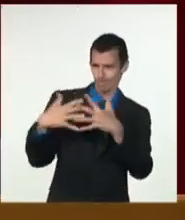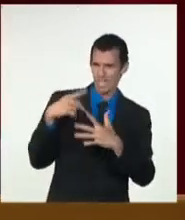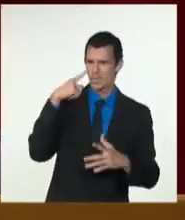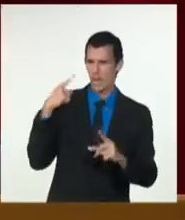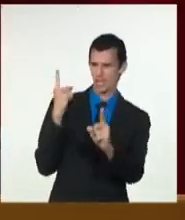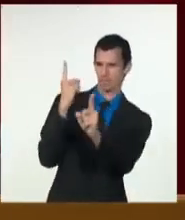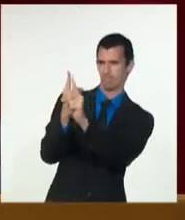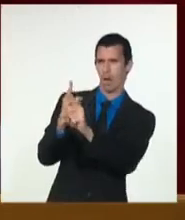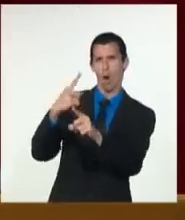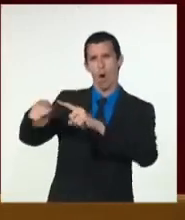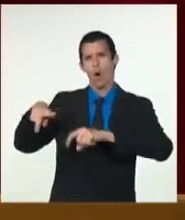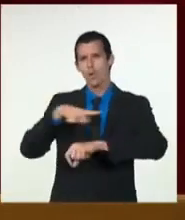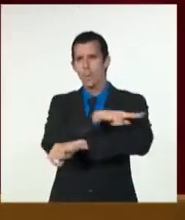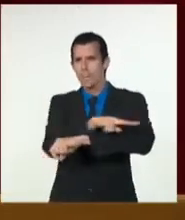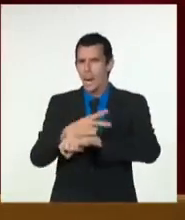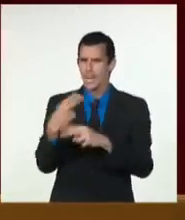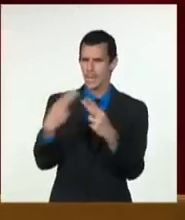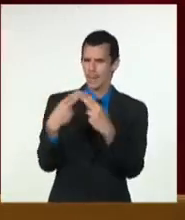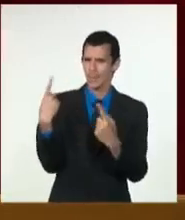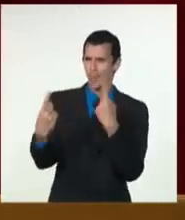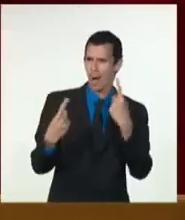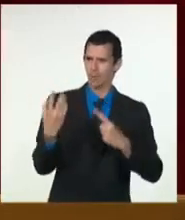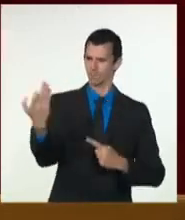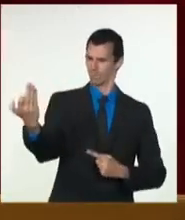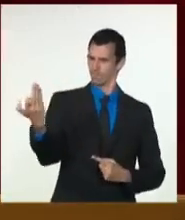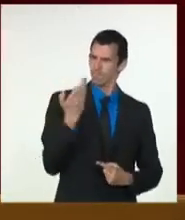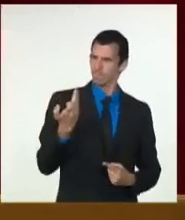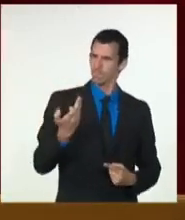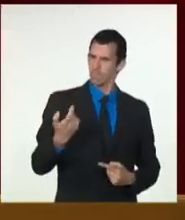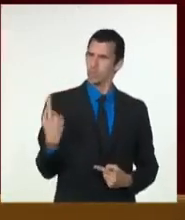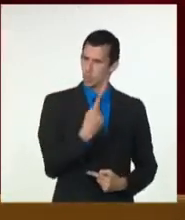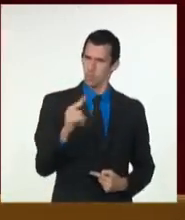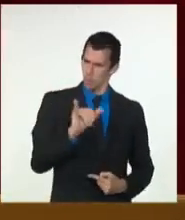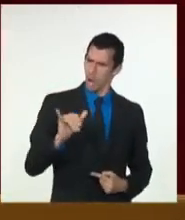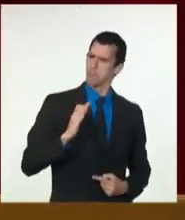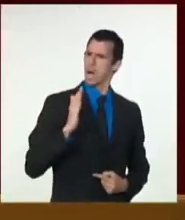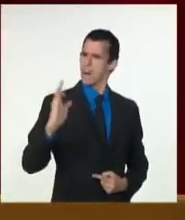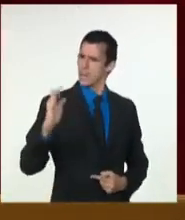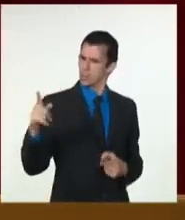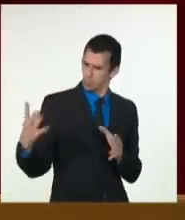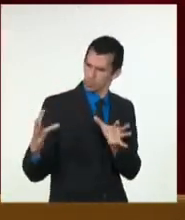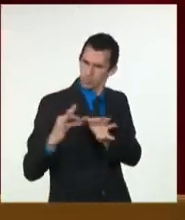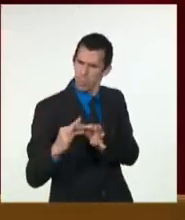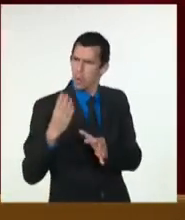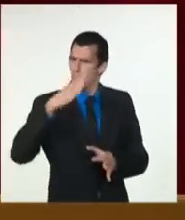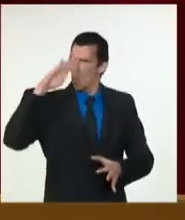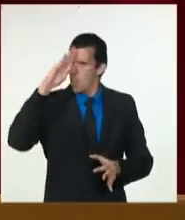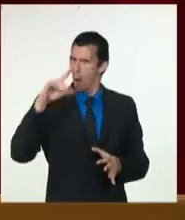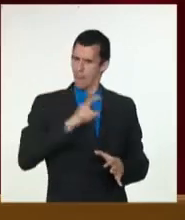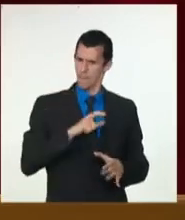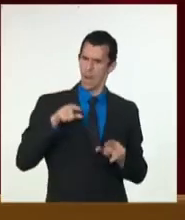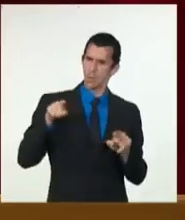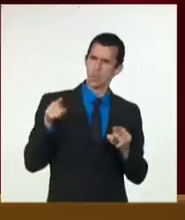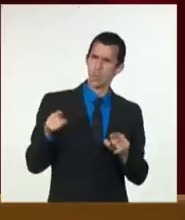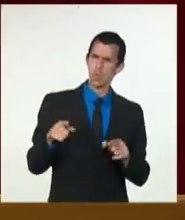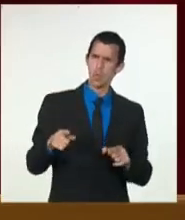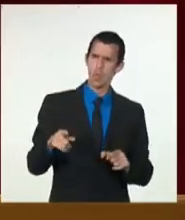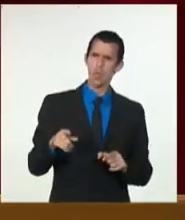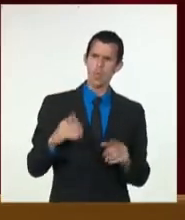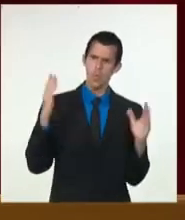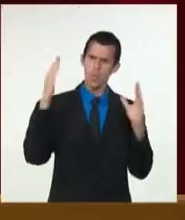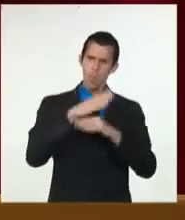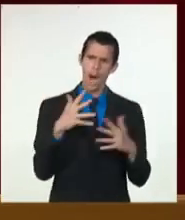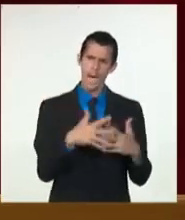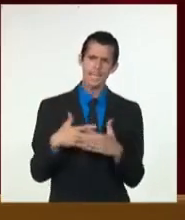reconocimiento, admiración y agradecimiento al pueblo y a nuestra historia por la defensa del multilateralismo, la